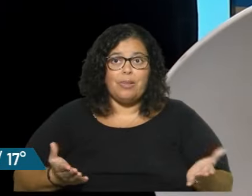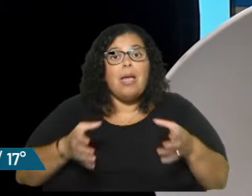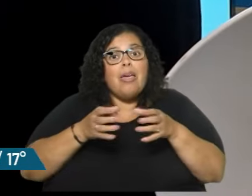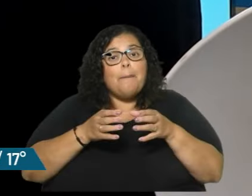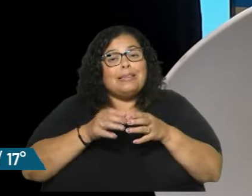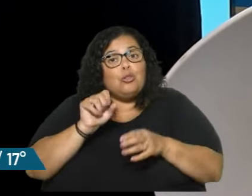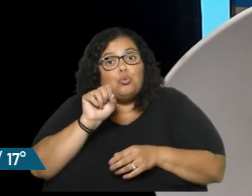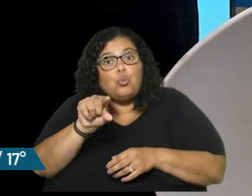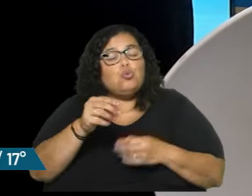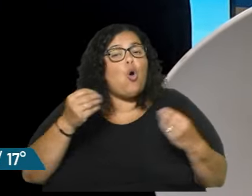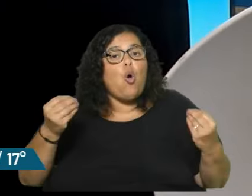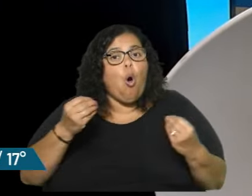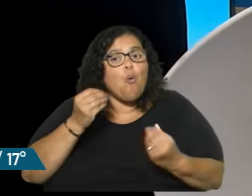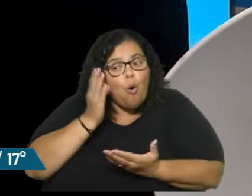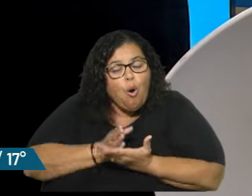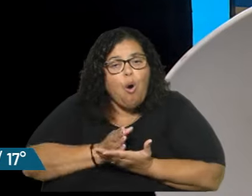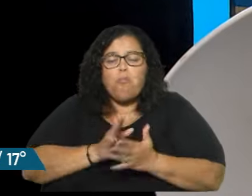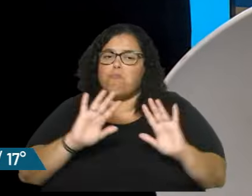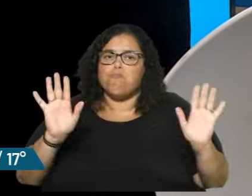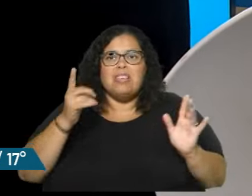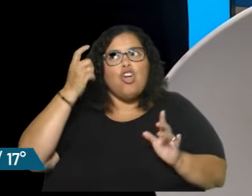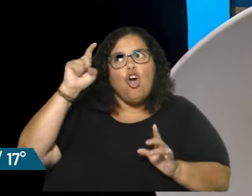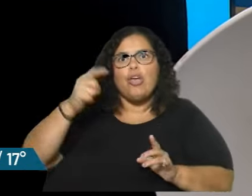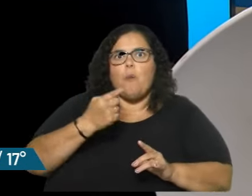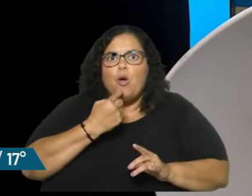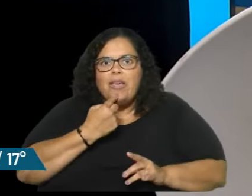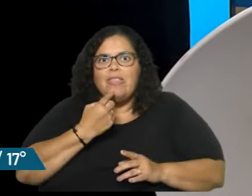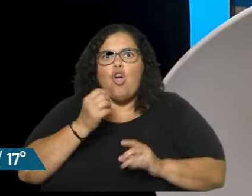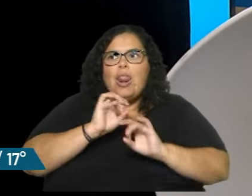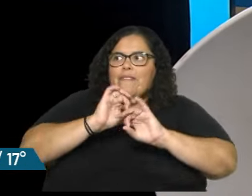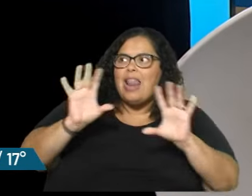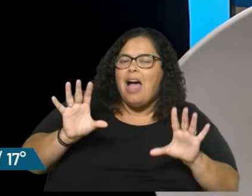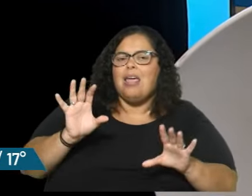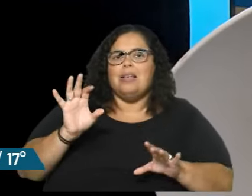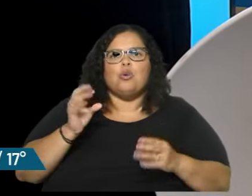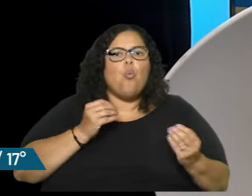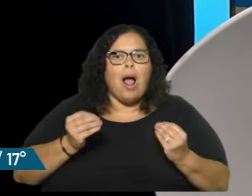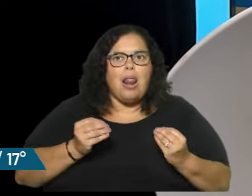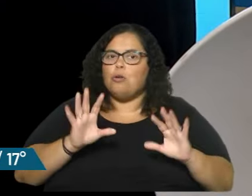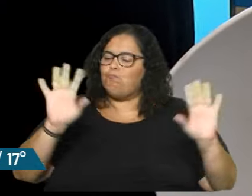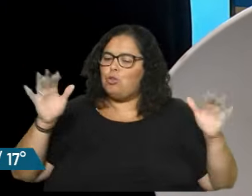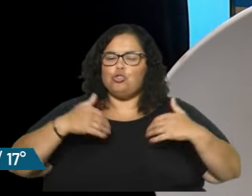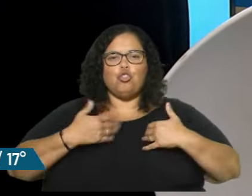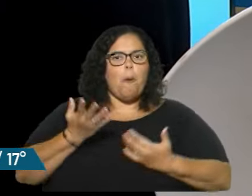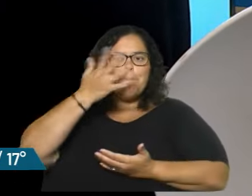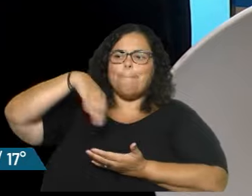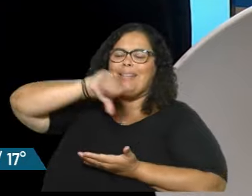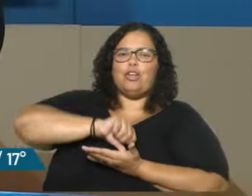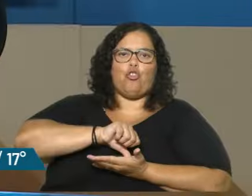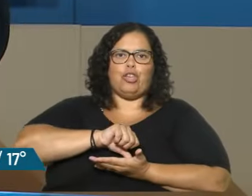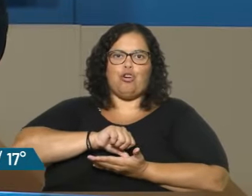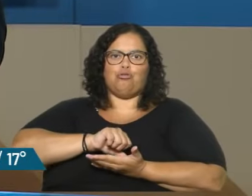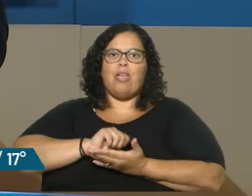Nuestro partido es un partido patriota. ideológico, son liberales, son...? Somos patrióticos, somos soberanistas,